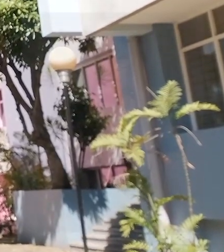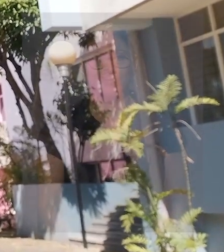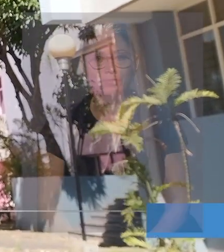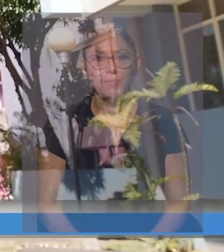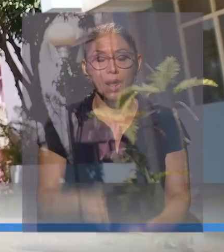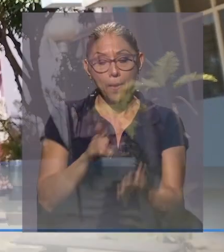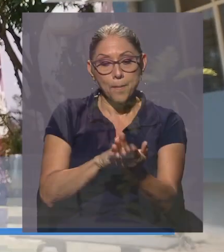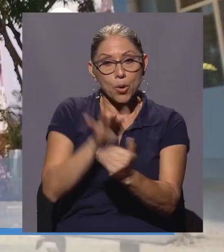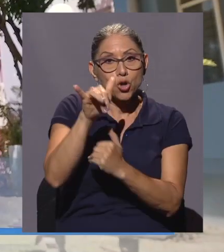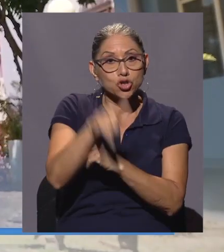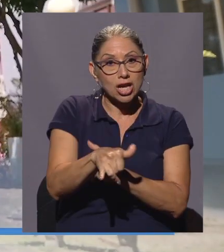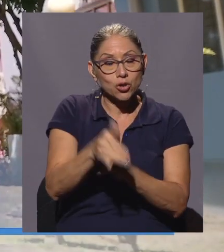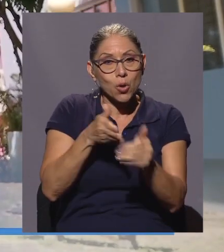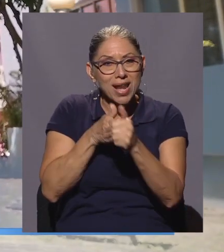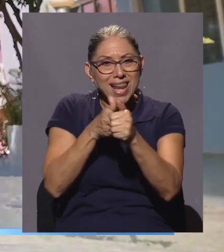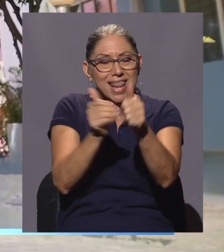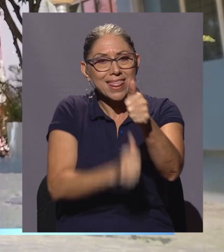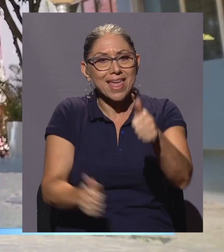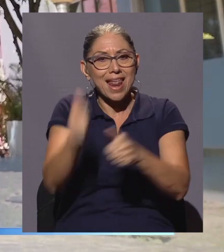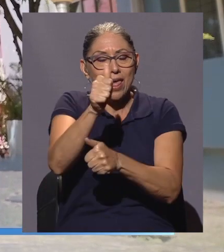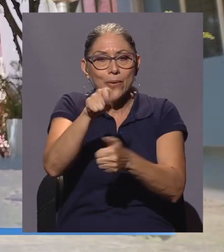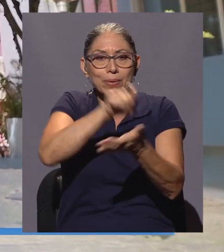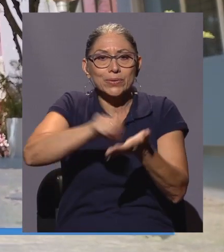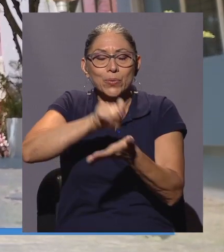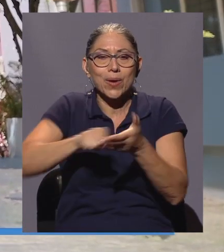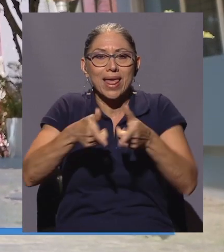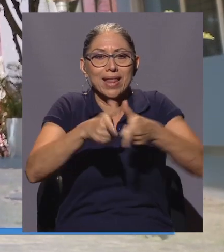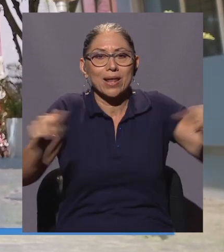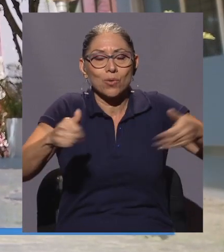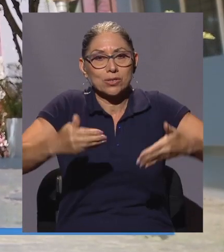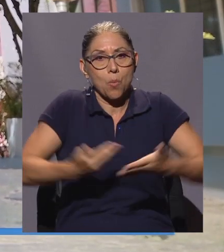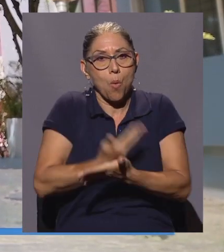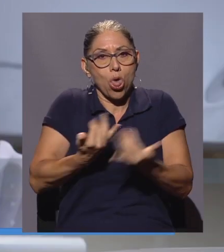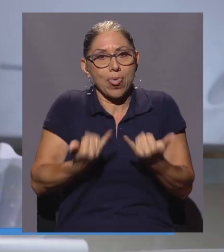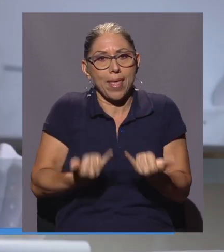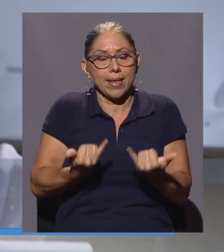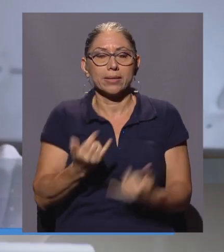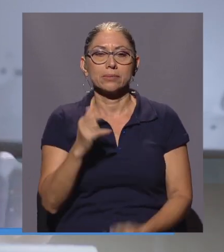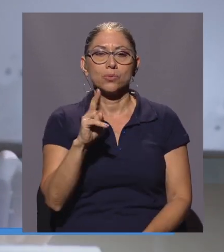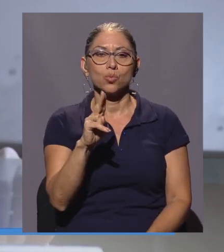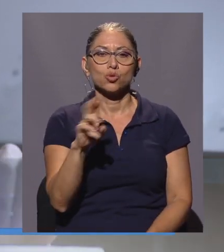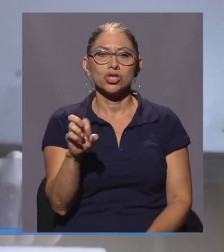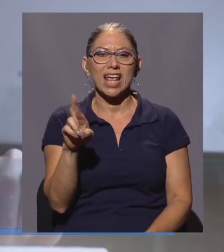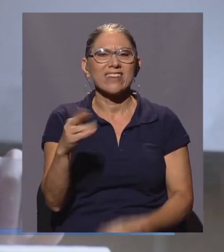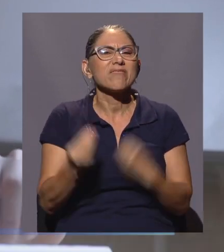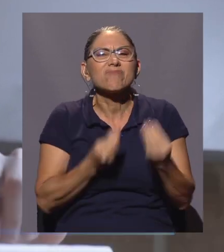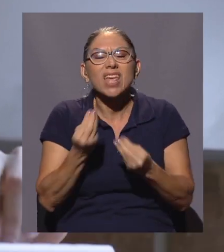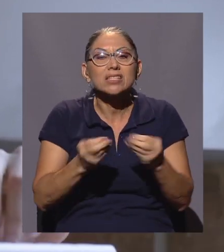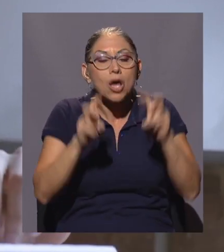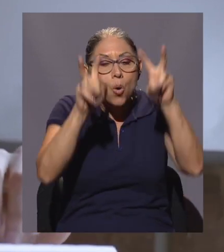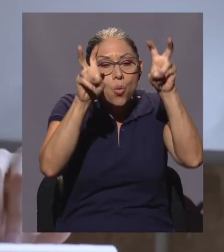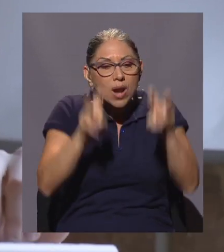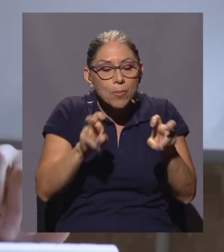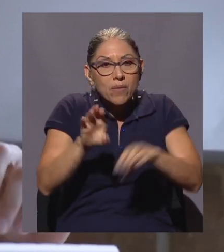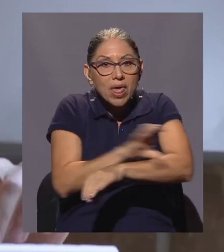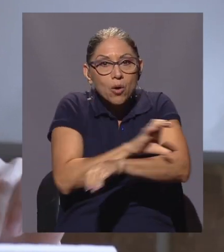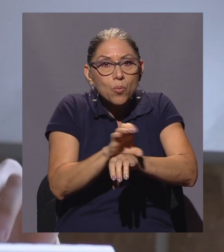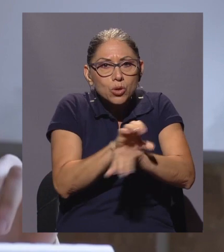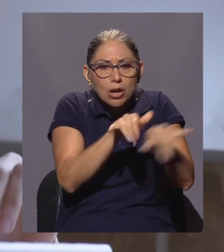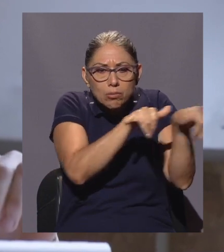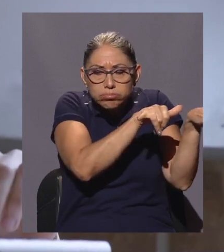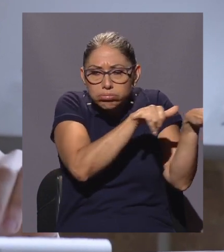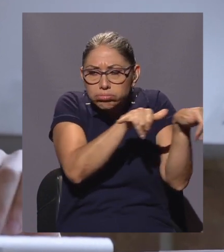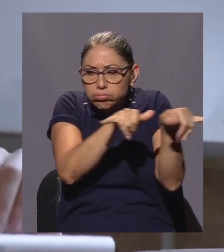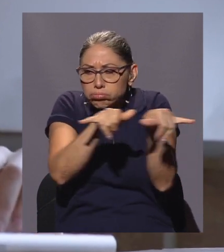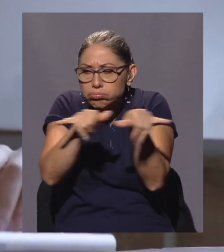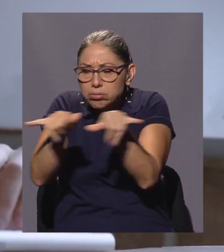El proyecto, que es liderado por la Escuela de Lenguas Modernas de la UCR, consiste en una prueba estandarizada por computadora que se aplicará